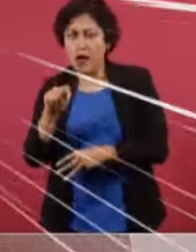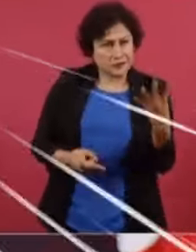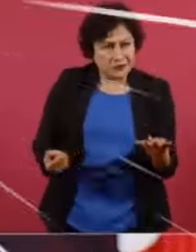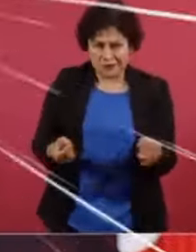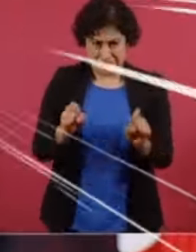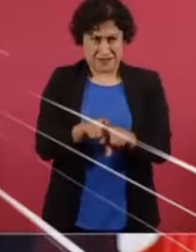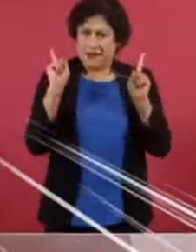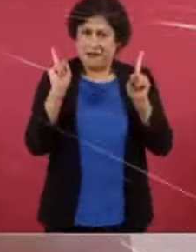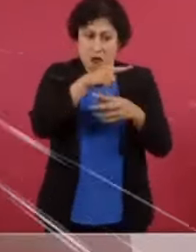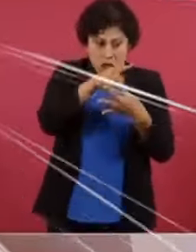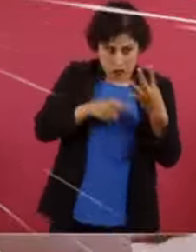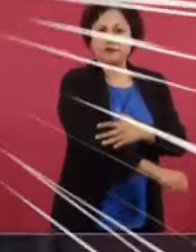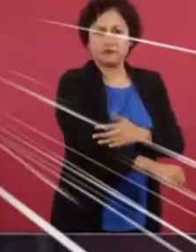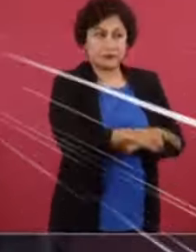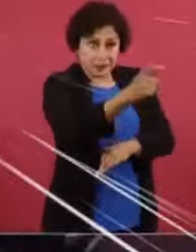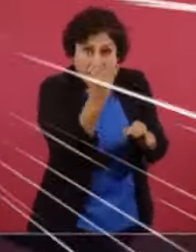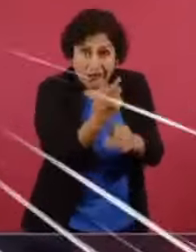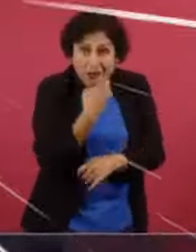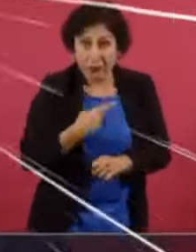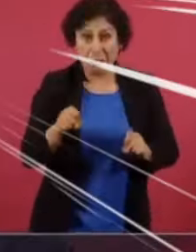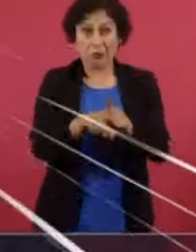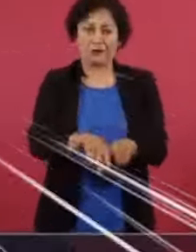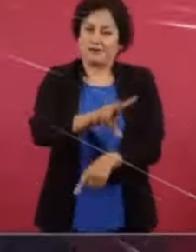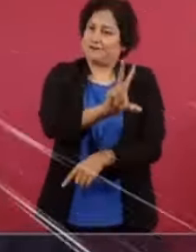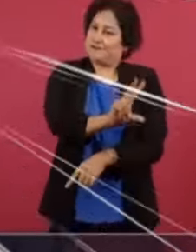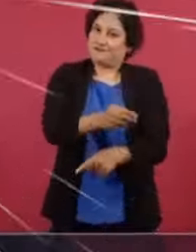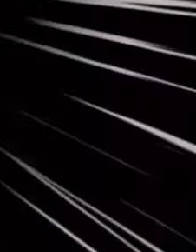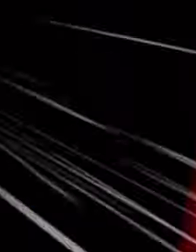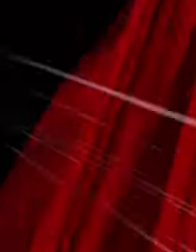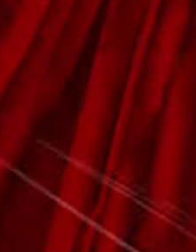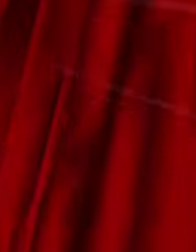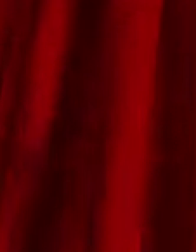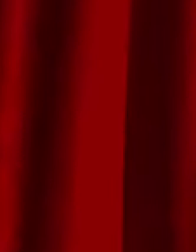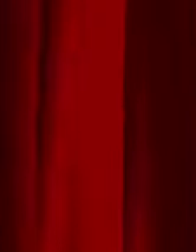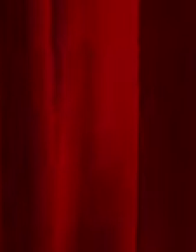Francisco Zarco? Nada. Ya basta de tanta hipocresía. No, no, no.